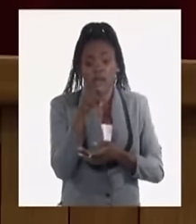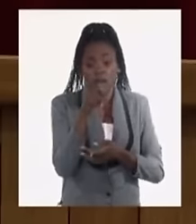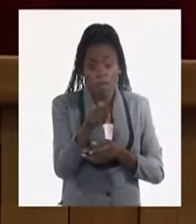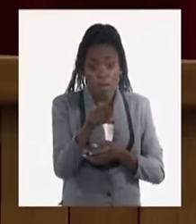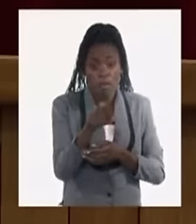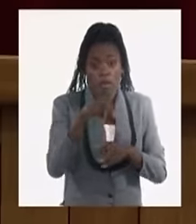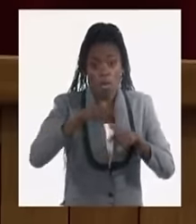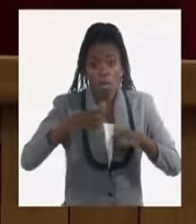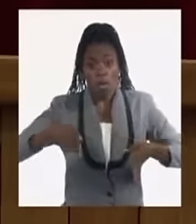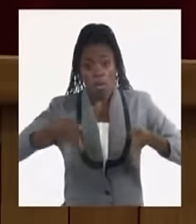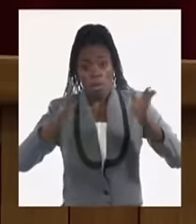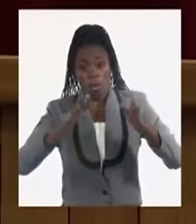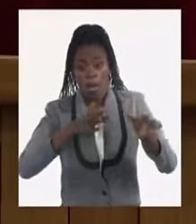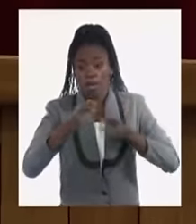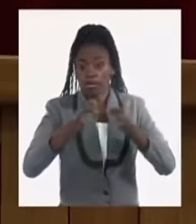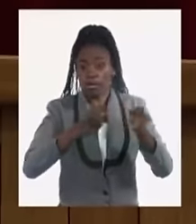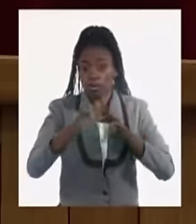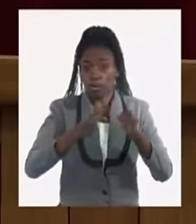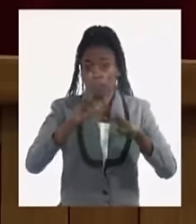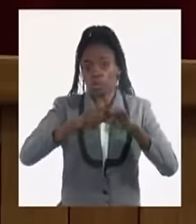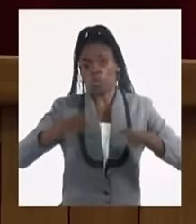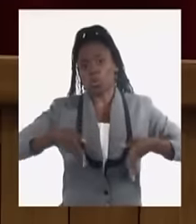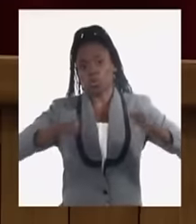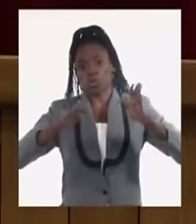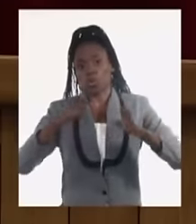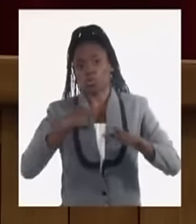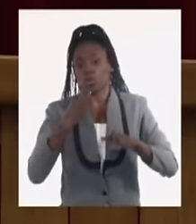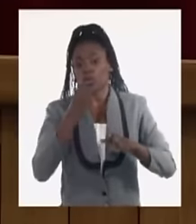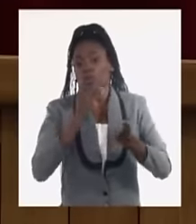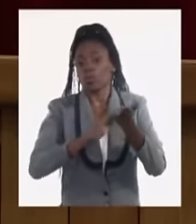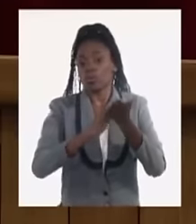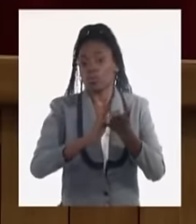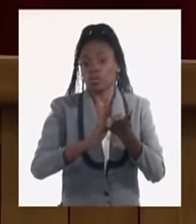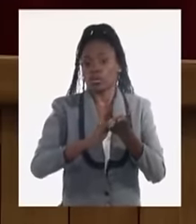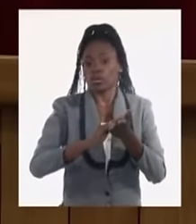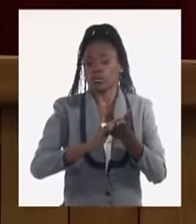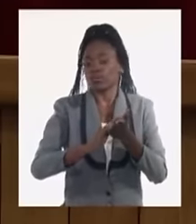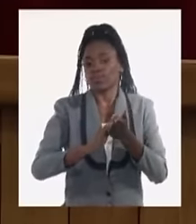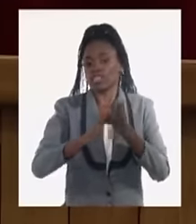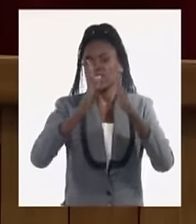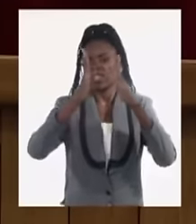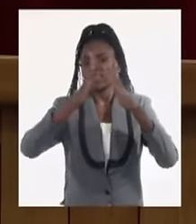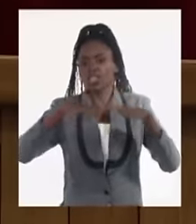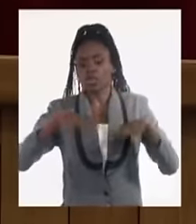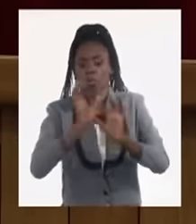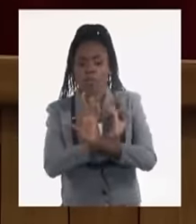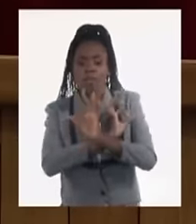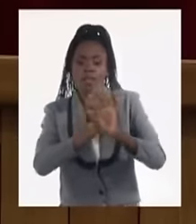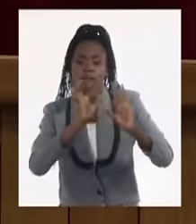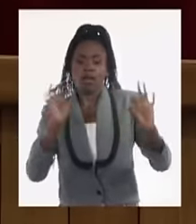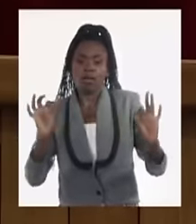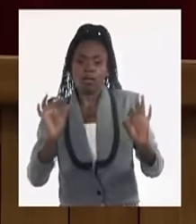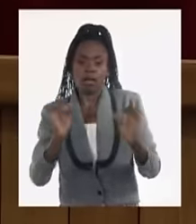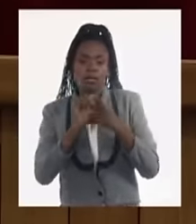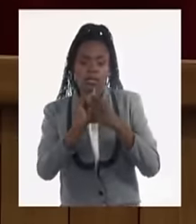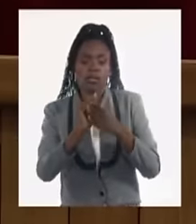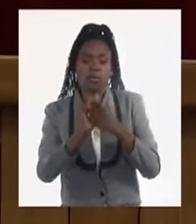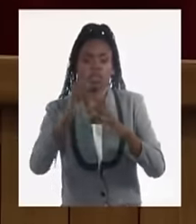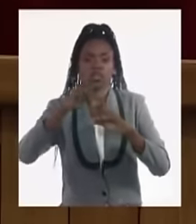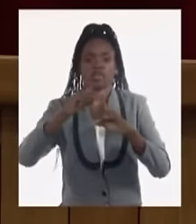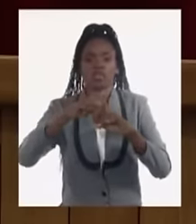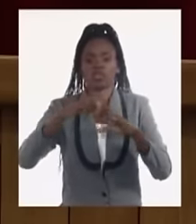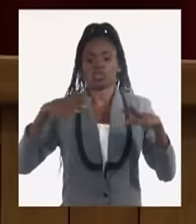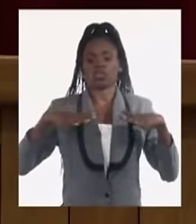incidido en su funcionamiento. Y nosotros no podemos permitir que se nos caiga la calidad en la prestación de los servicios,